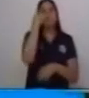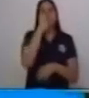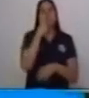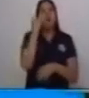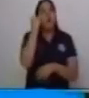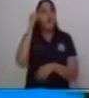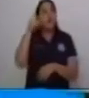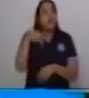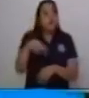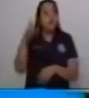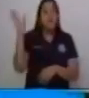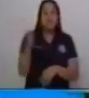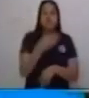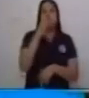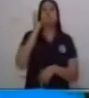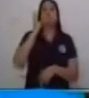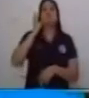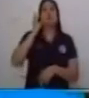veamos un ejemplo